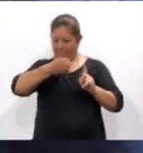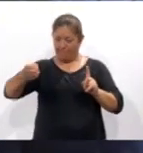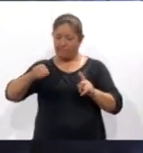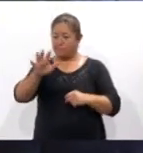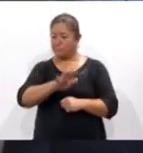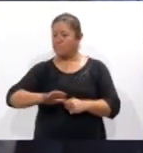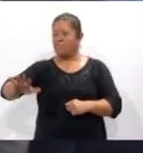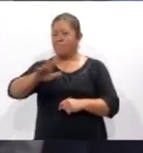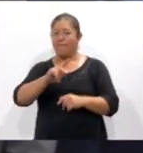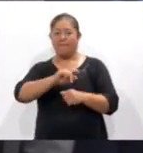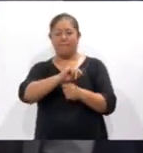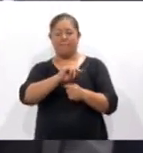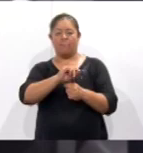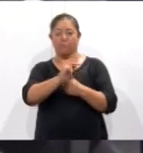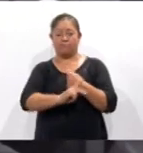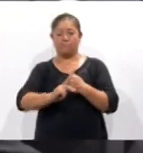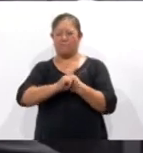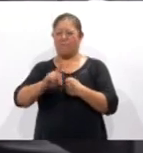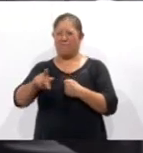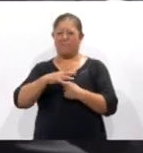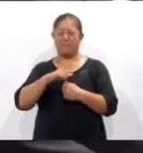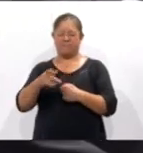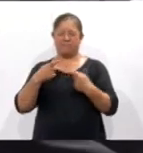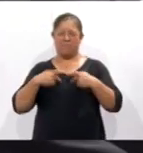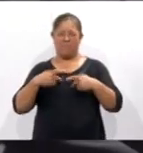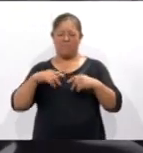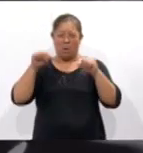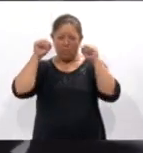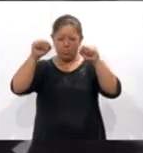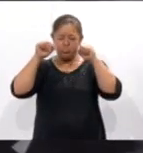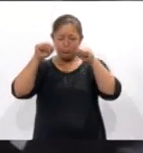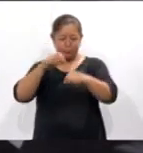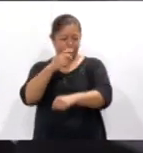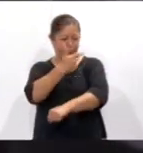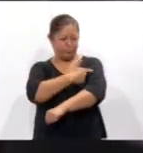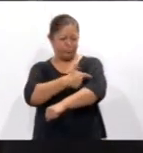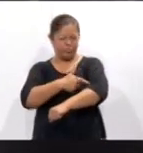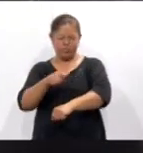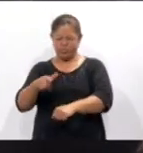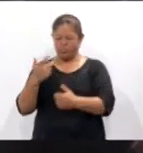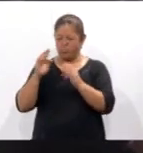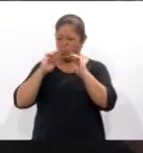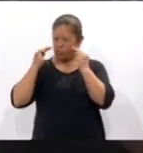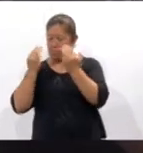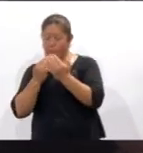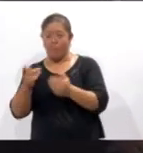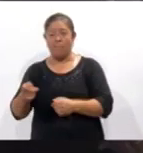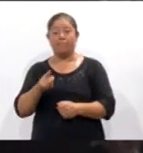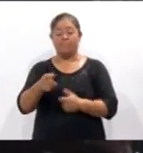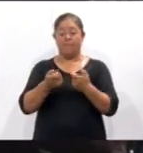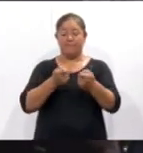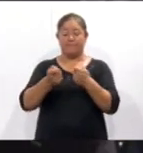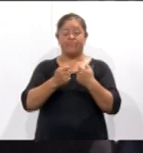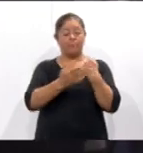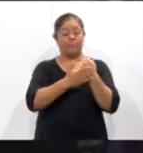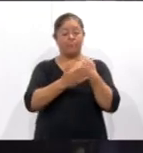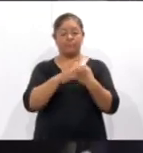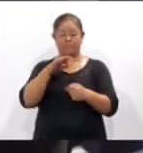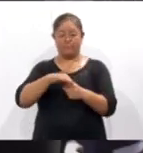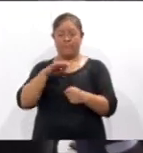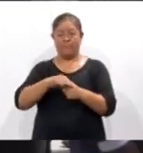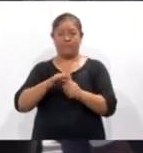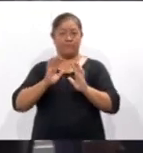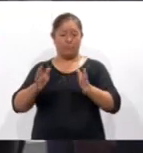sacudido por la violencia pandillera. Este organismo debe liderar al país hasta las próximas elecciones generales, que serán las